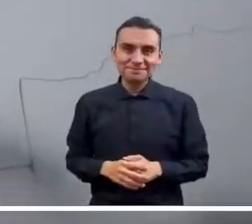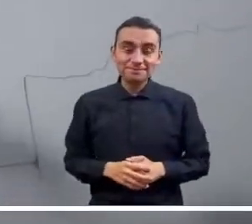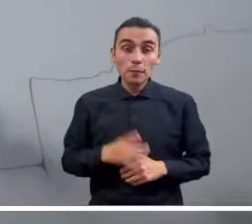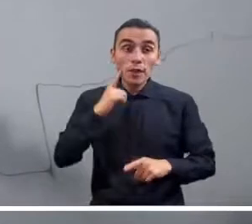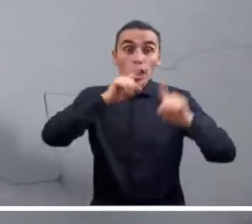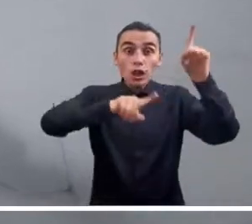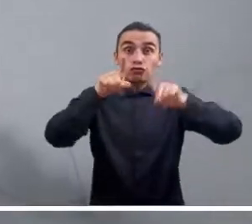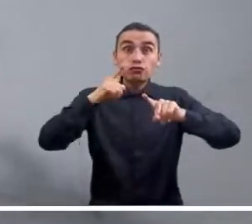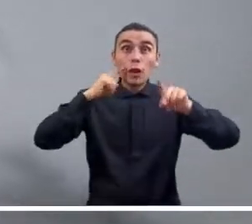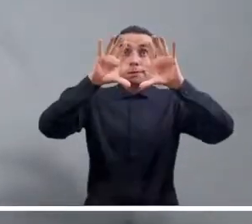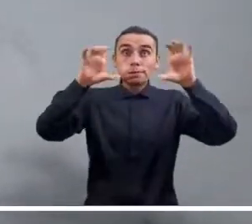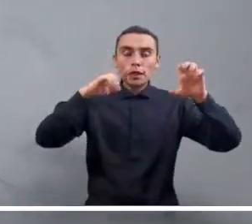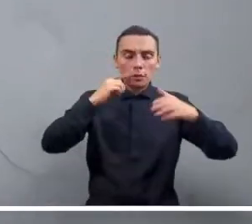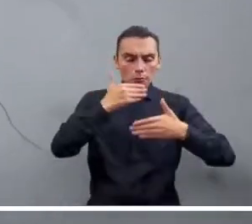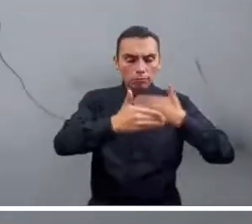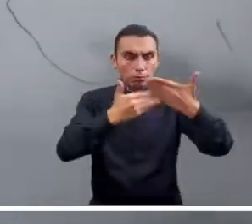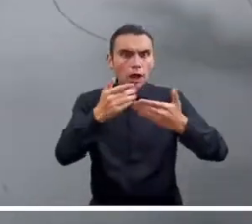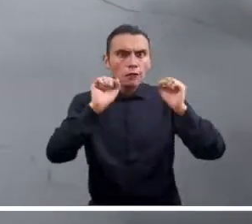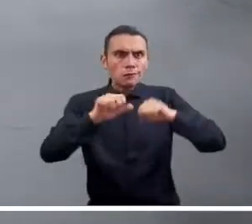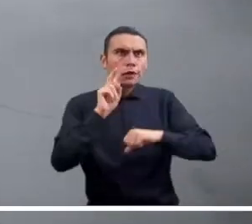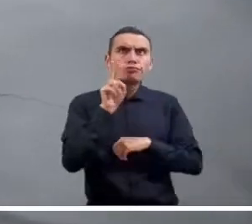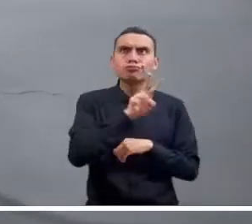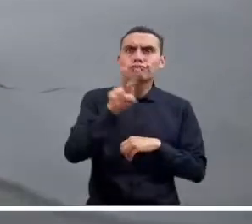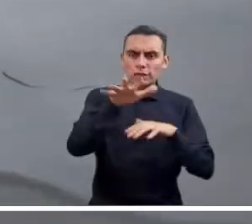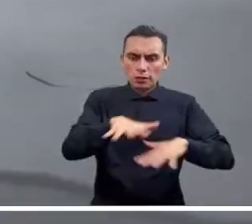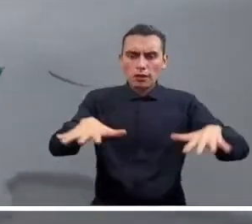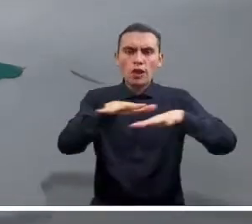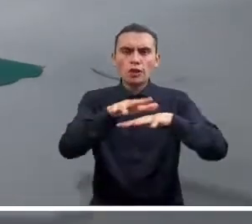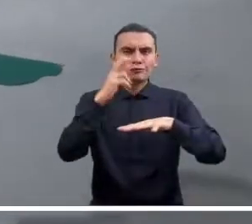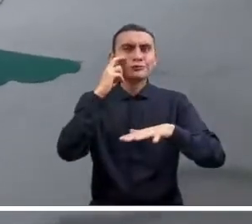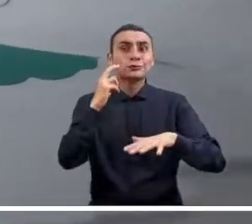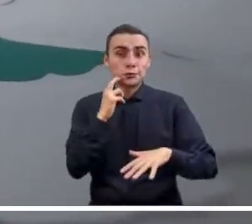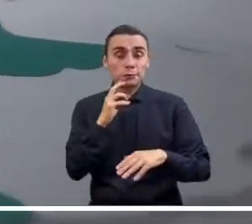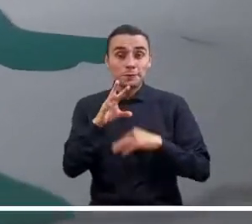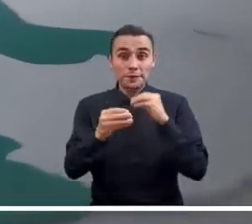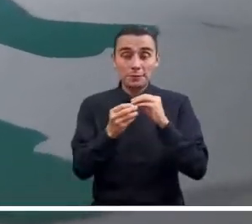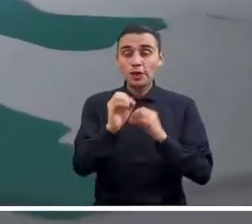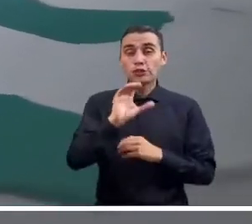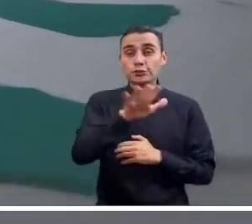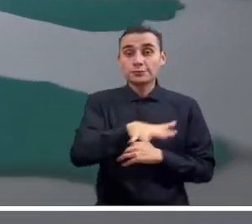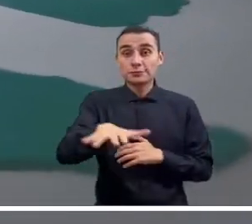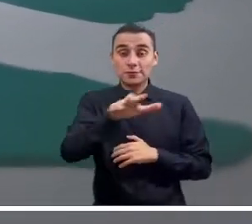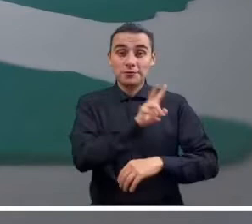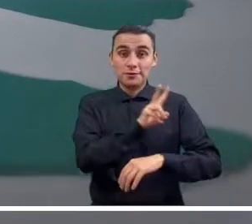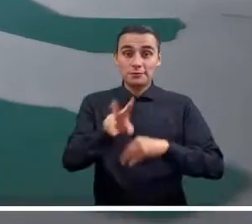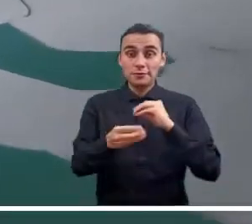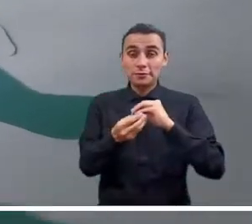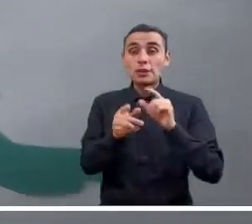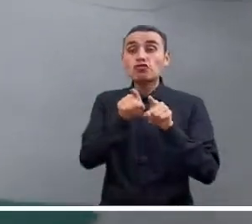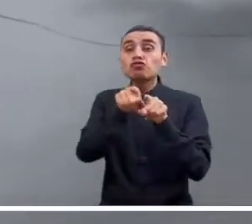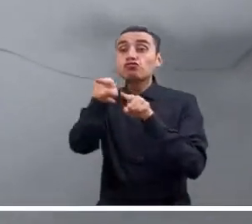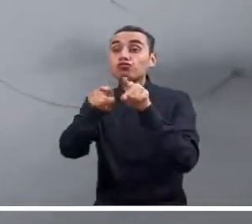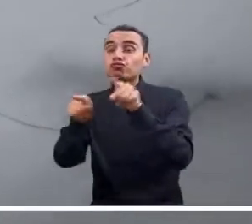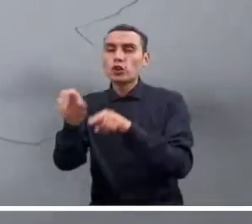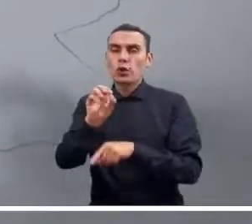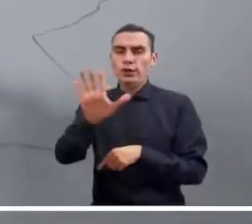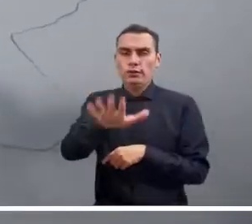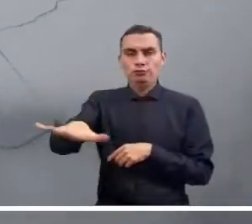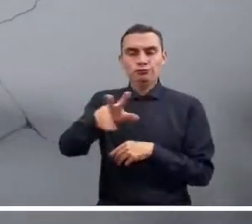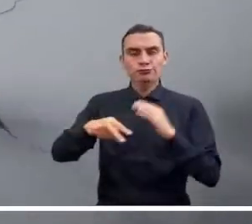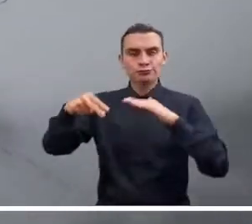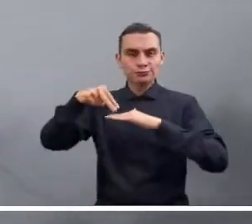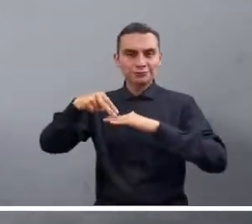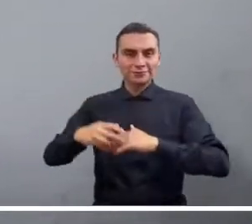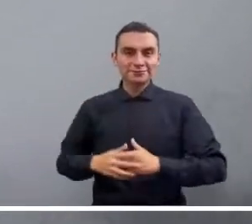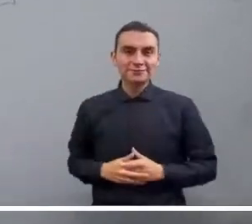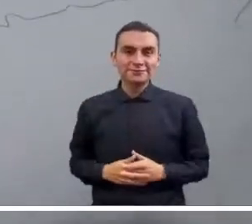Algunas cadenas de nubes se podrán observar en el departamento de Chocó, así como en el occidente de Valle del Cauca y sectores del oriente de